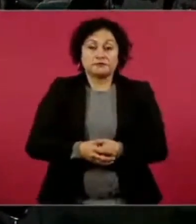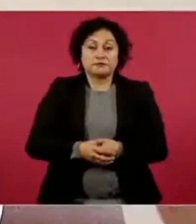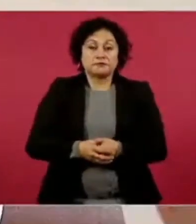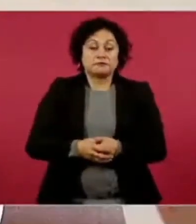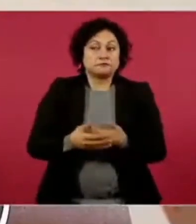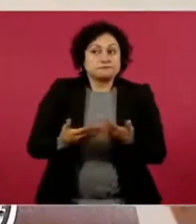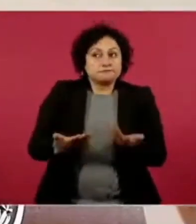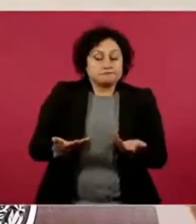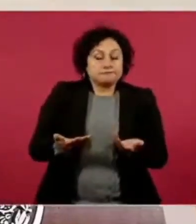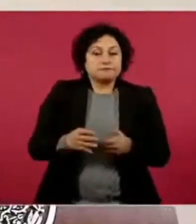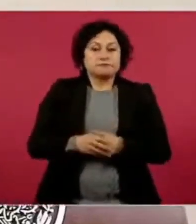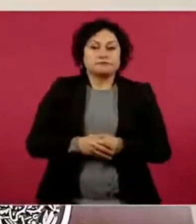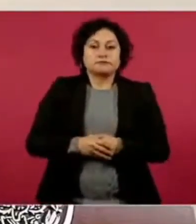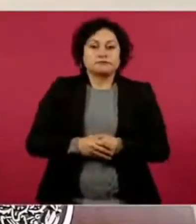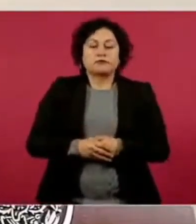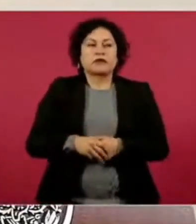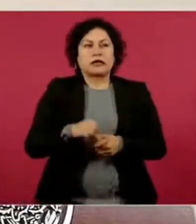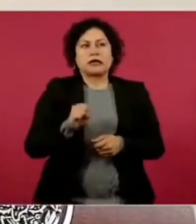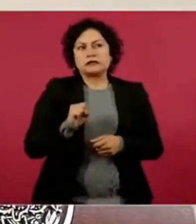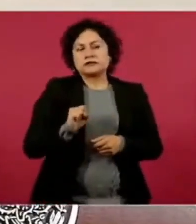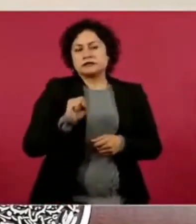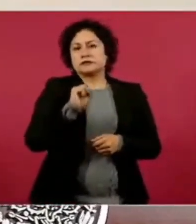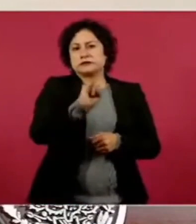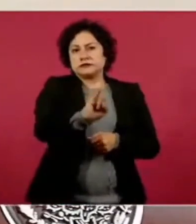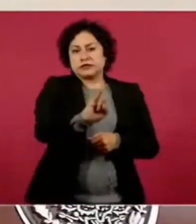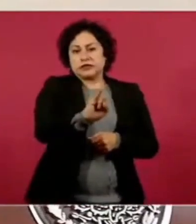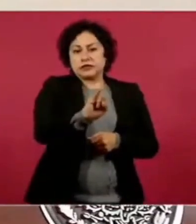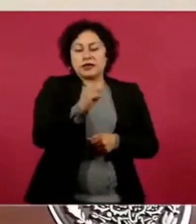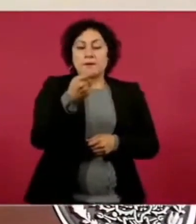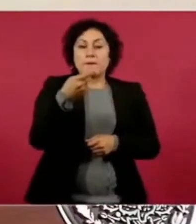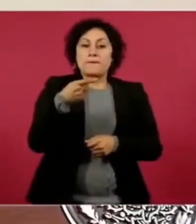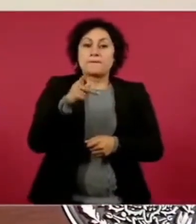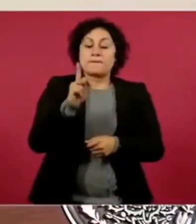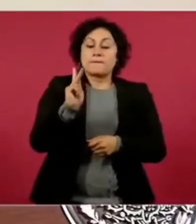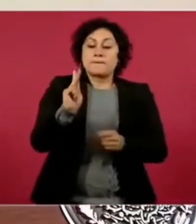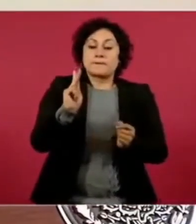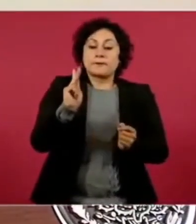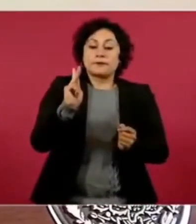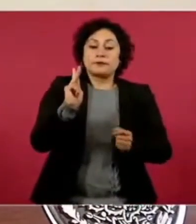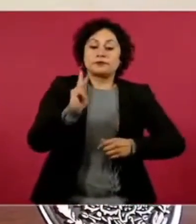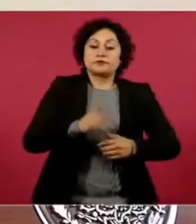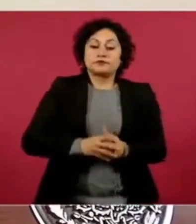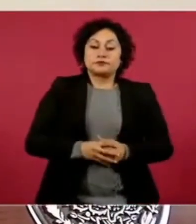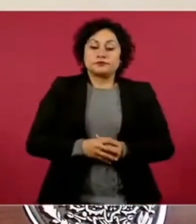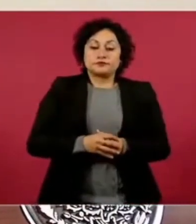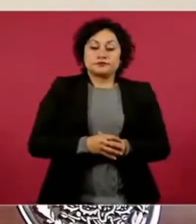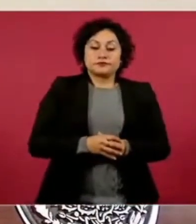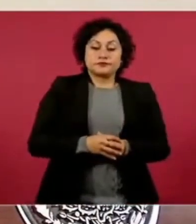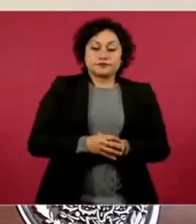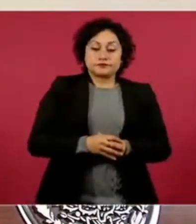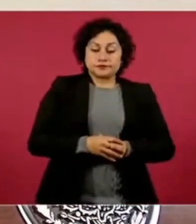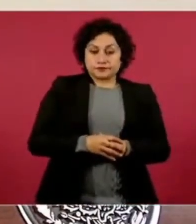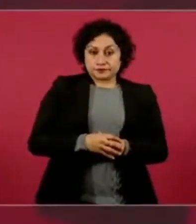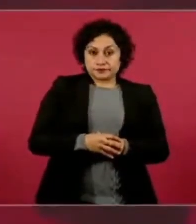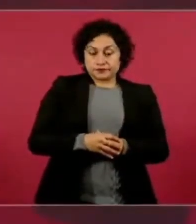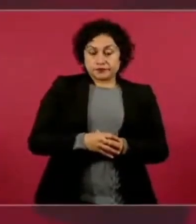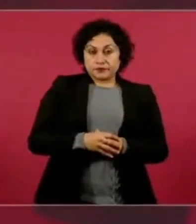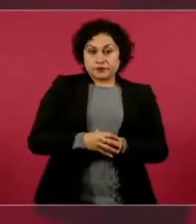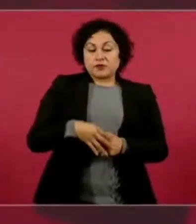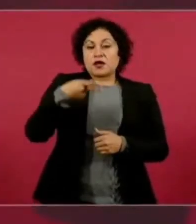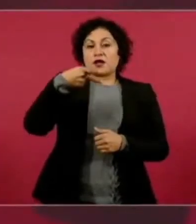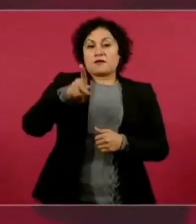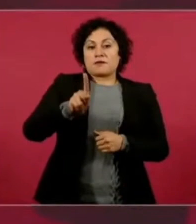Sí, pero ya sin ser el